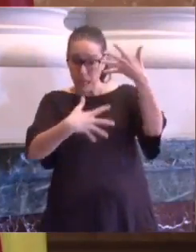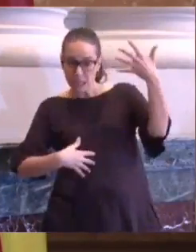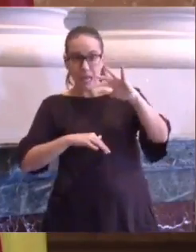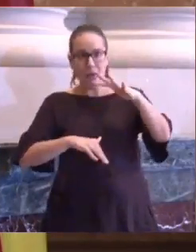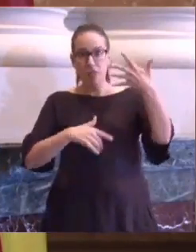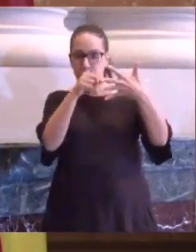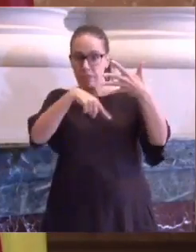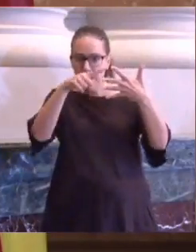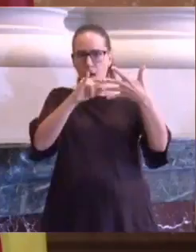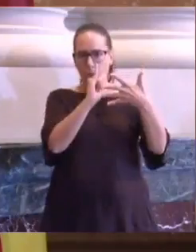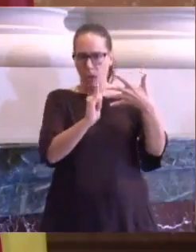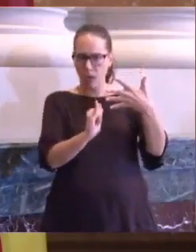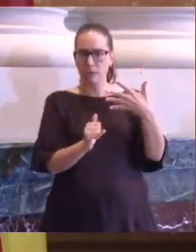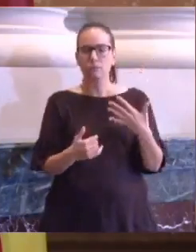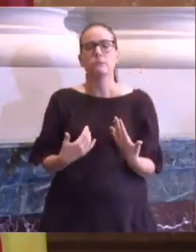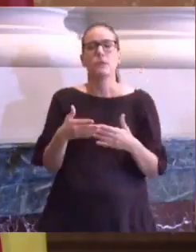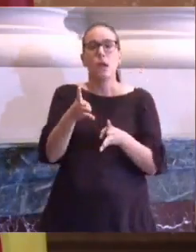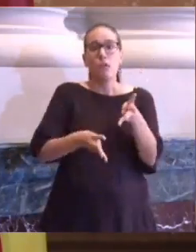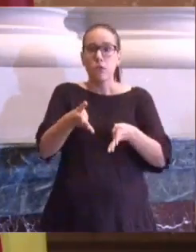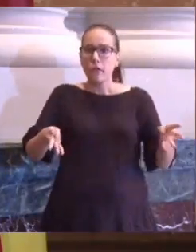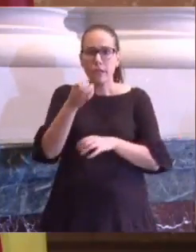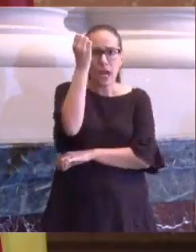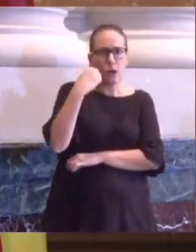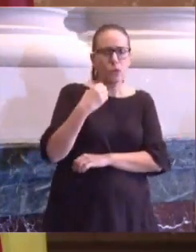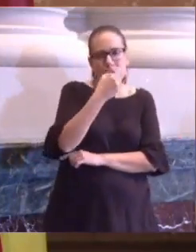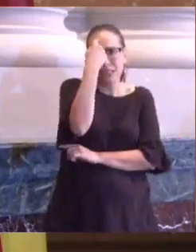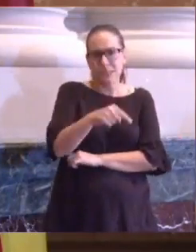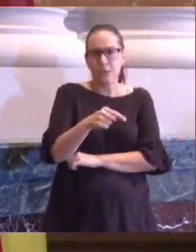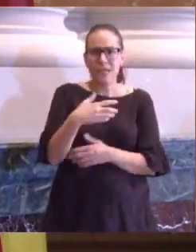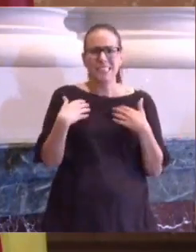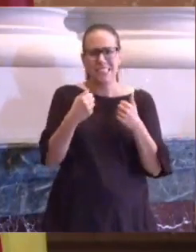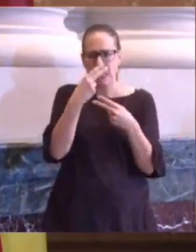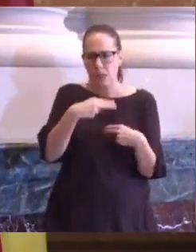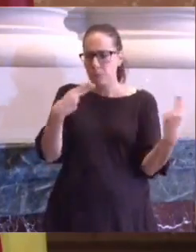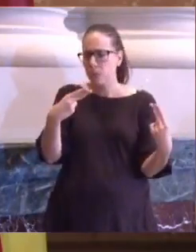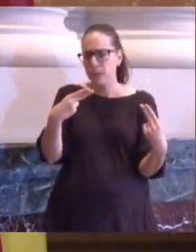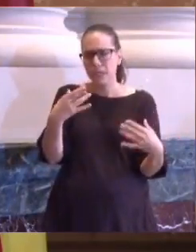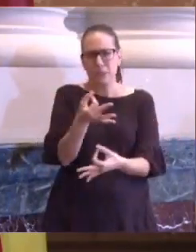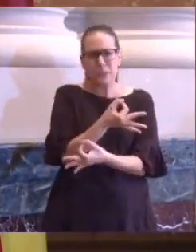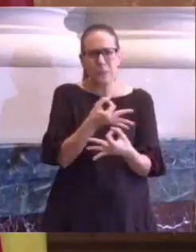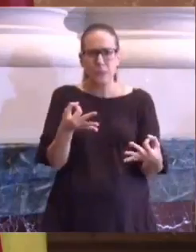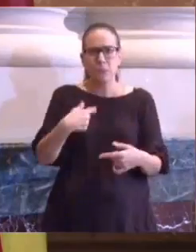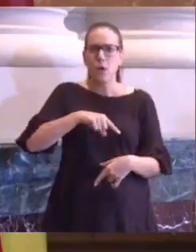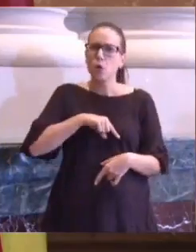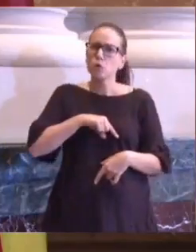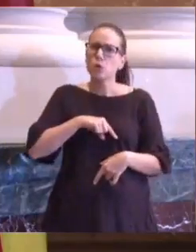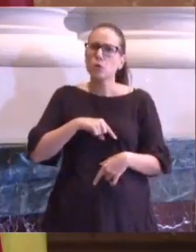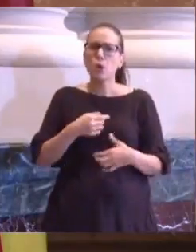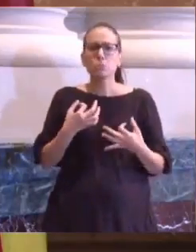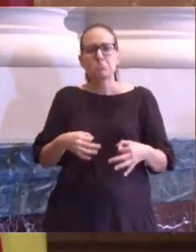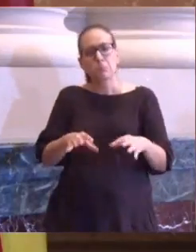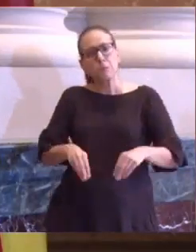ciudadanía aragonesa ya sabe que tiene la suerte de contar con una sanidad pública de excelencia, pero no somos conformistas, sino